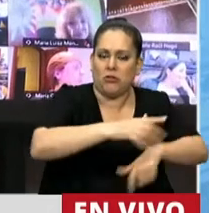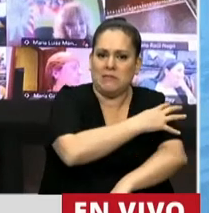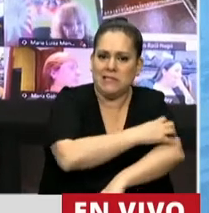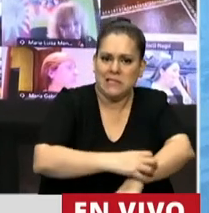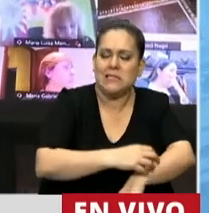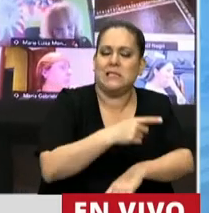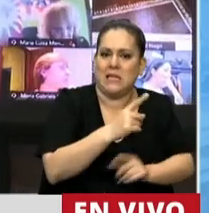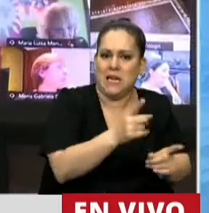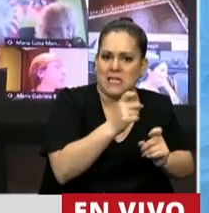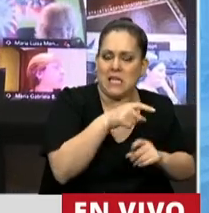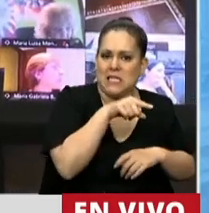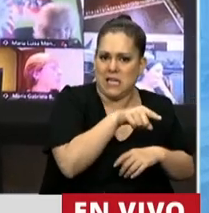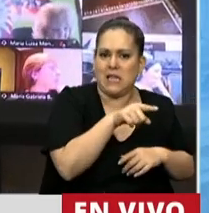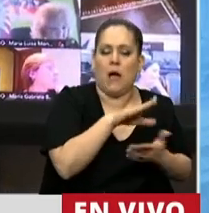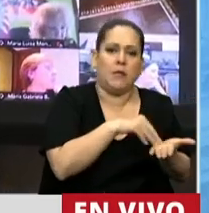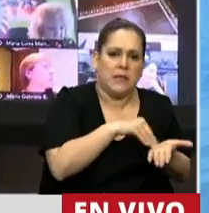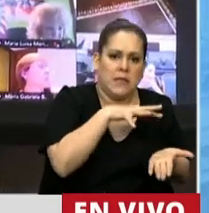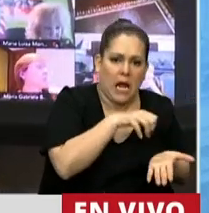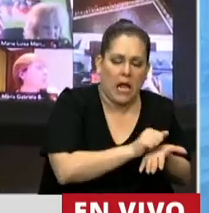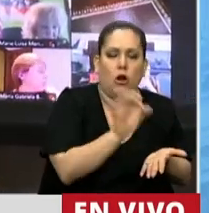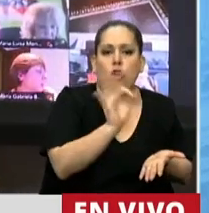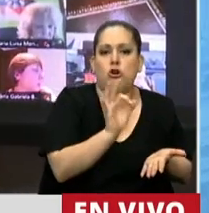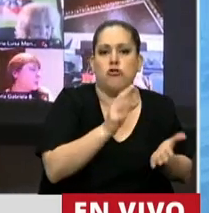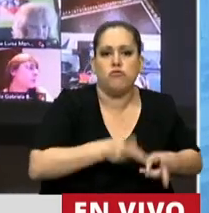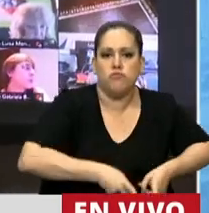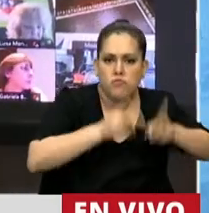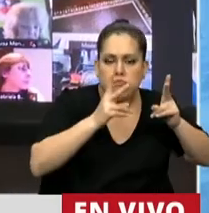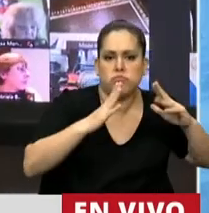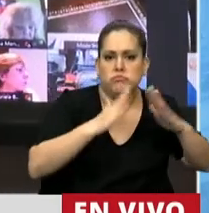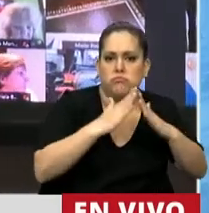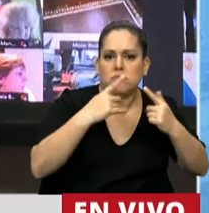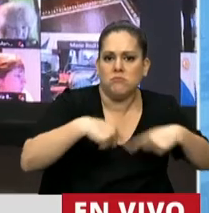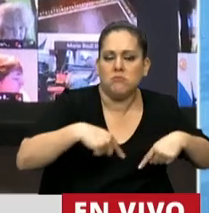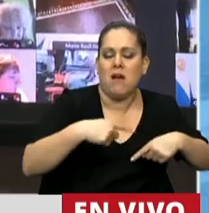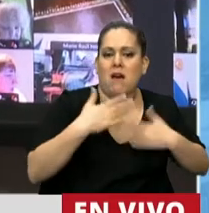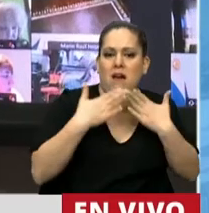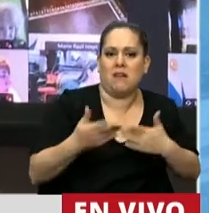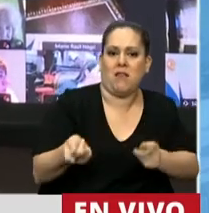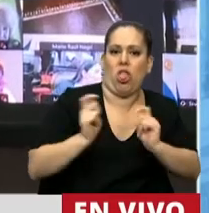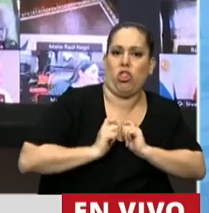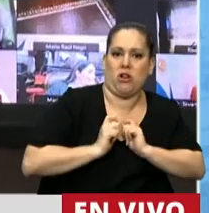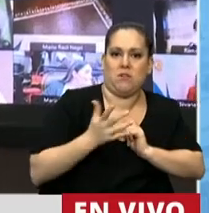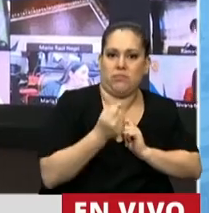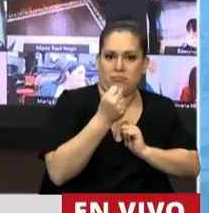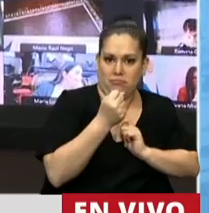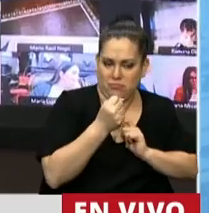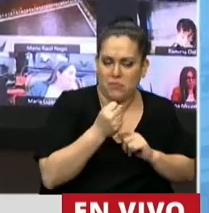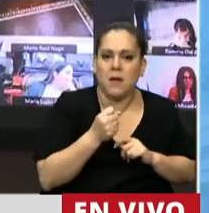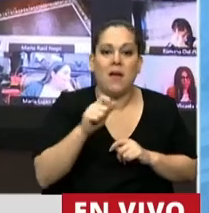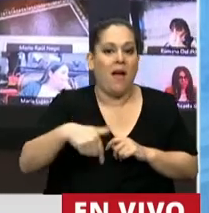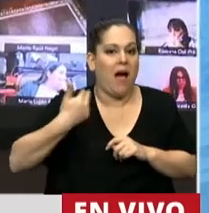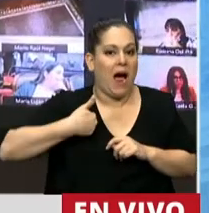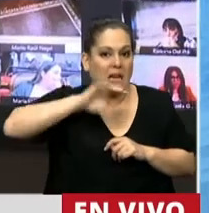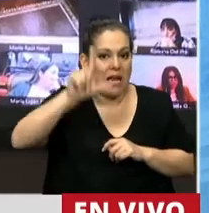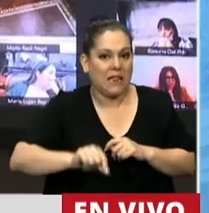accedido a un terreno o a un inmueble a través de un título de donación. En nuestro país, más del 50%